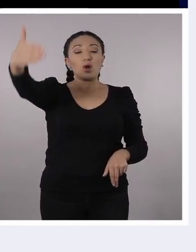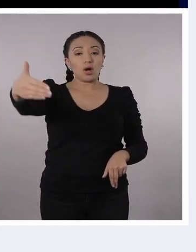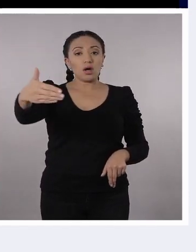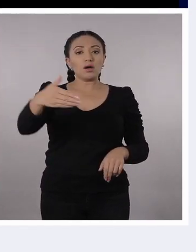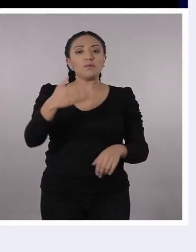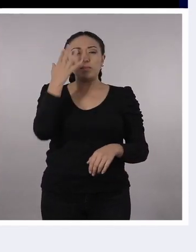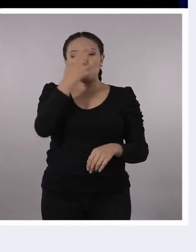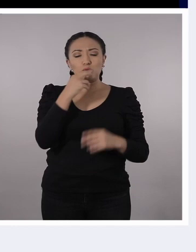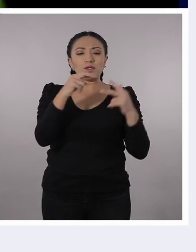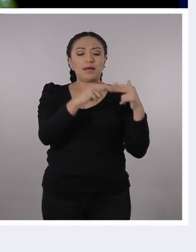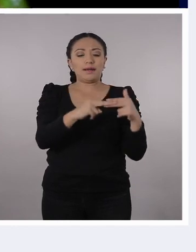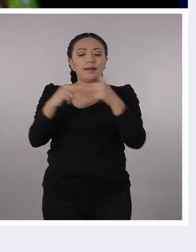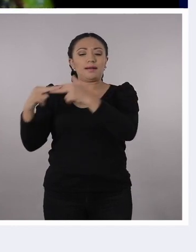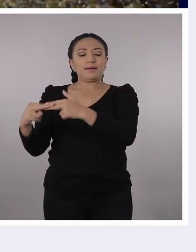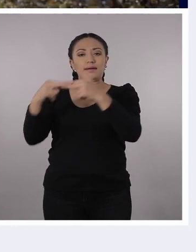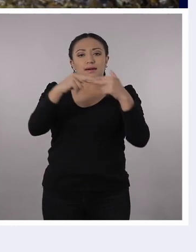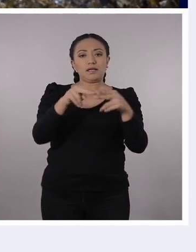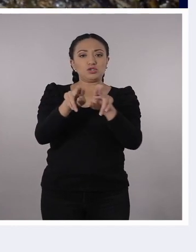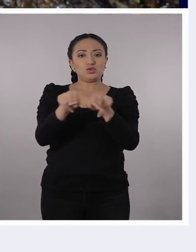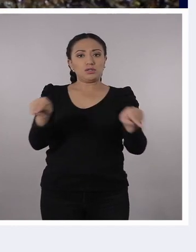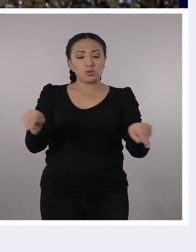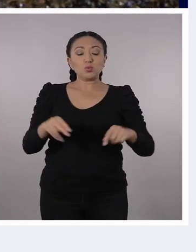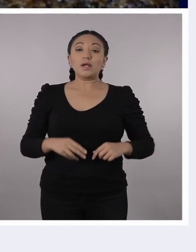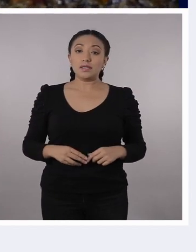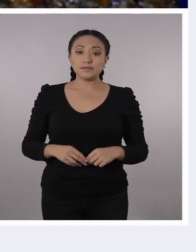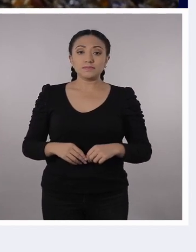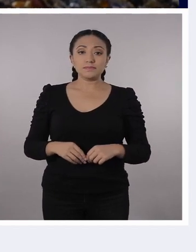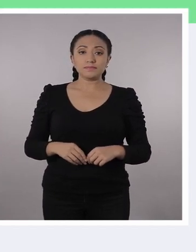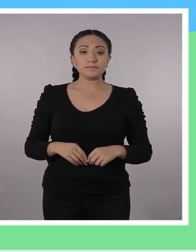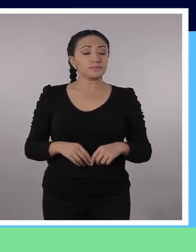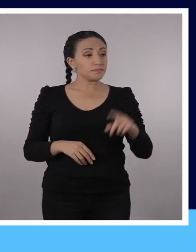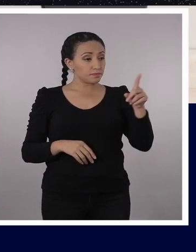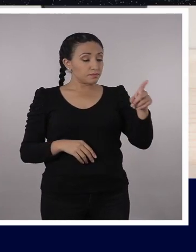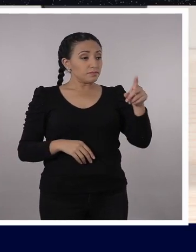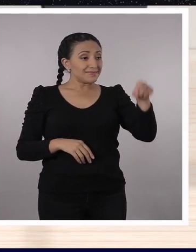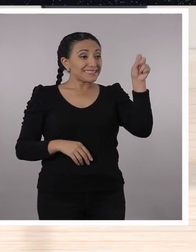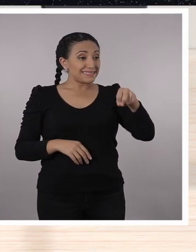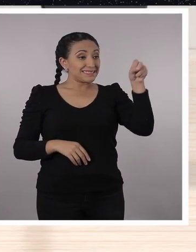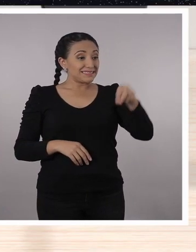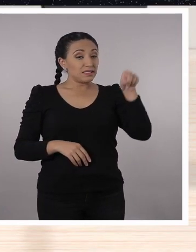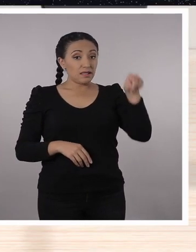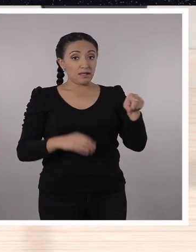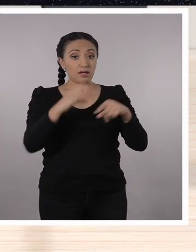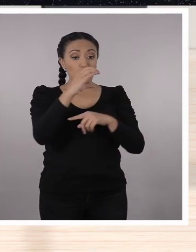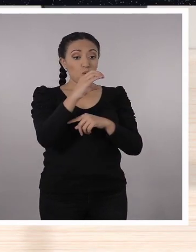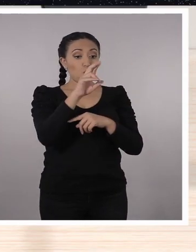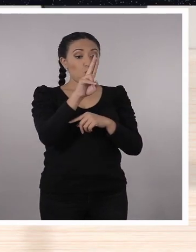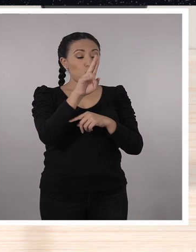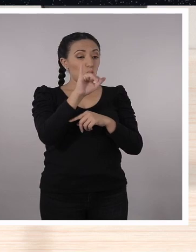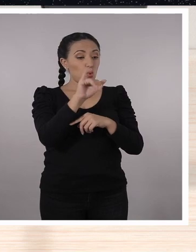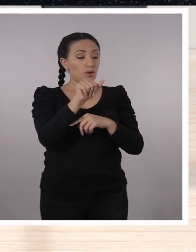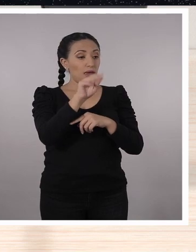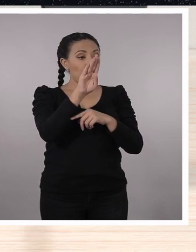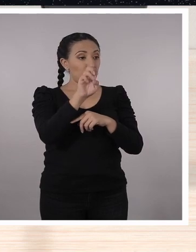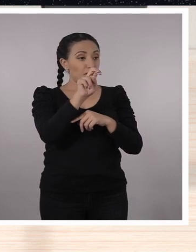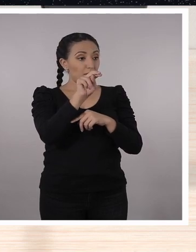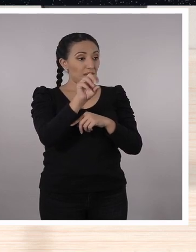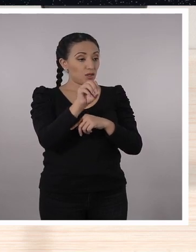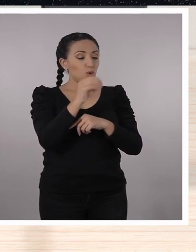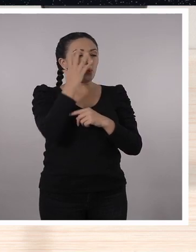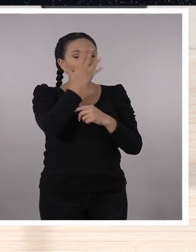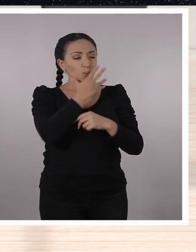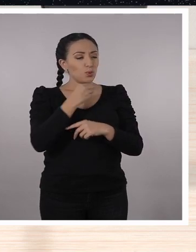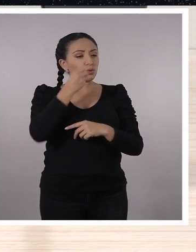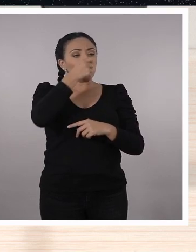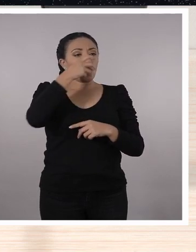mantengan esta bonita relación armoniosa con la naturaleza. Sobre todo justamente en esta parte de la Amazonía, que es como el pulmón